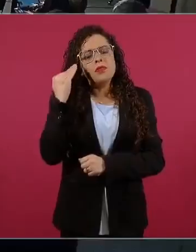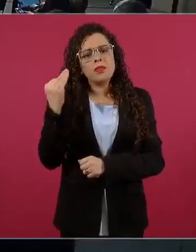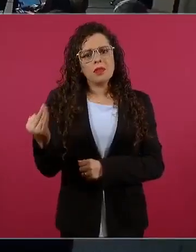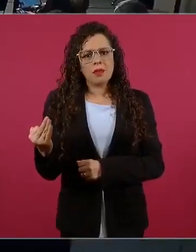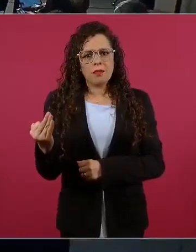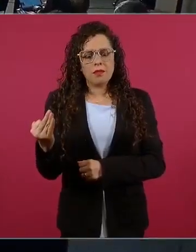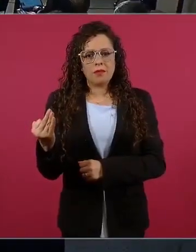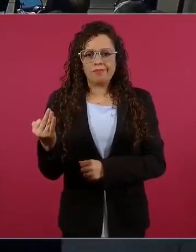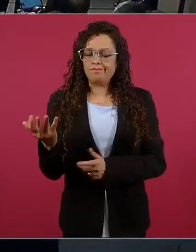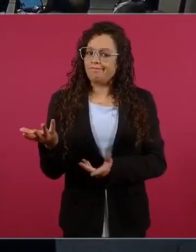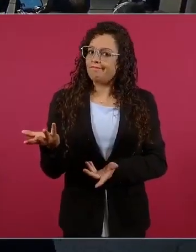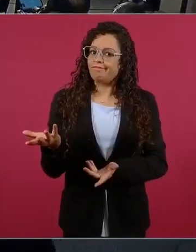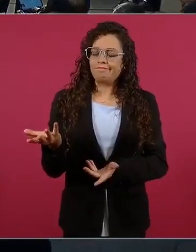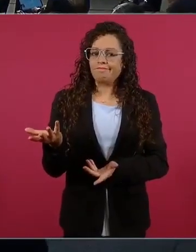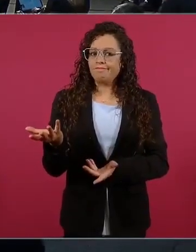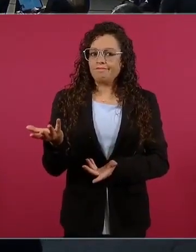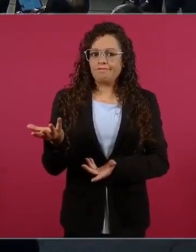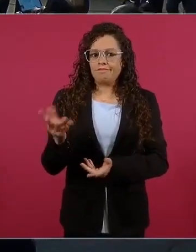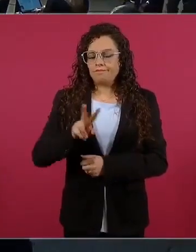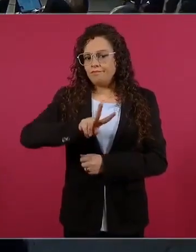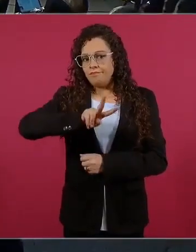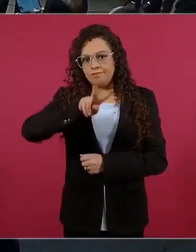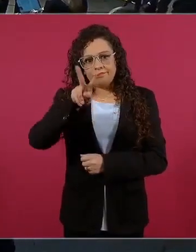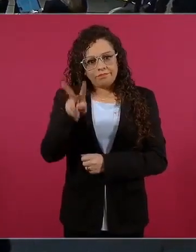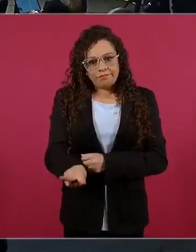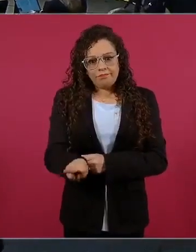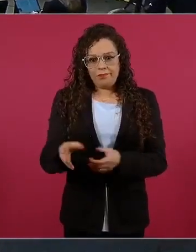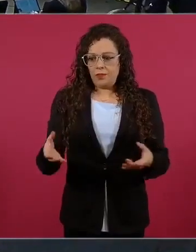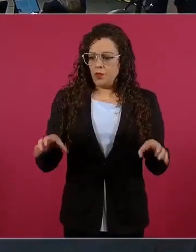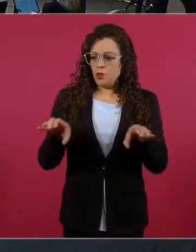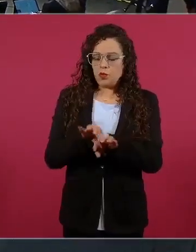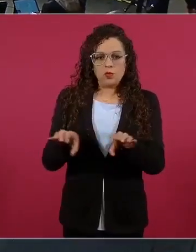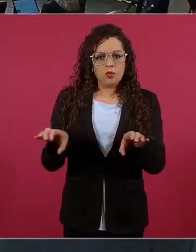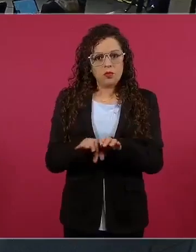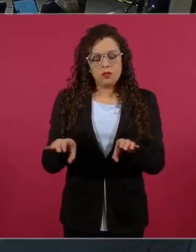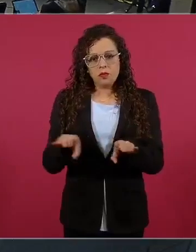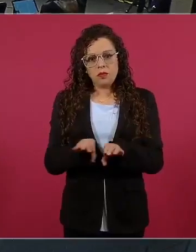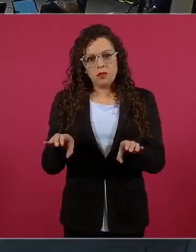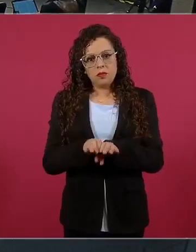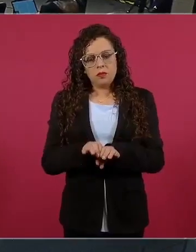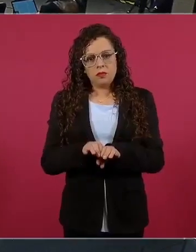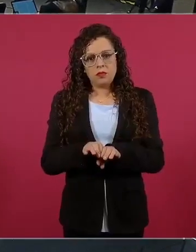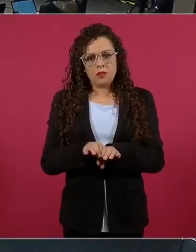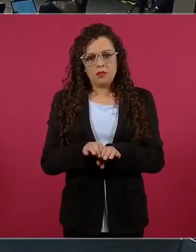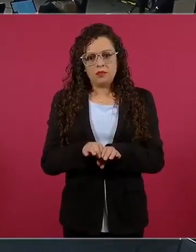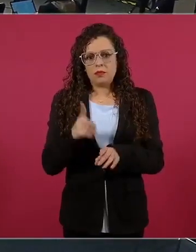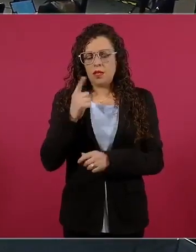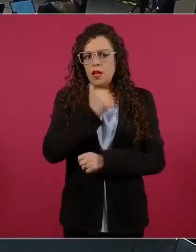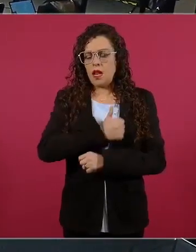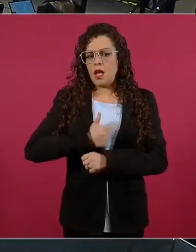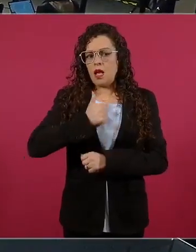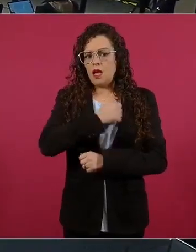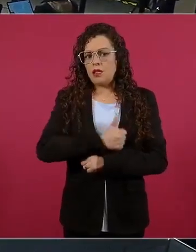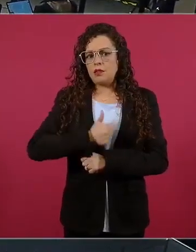desgraciadamente, hayan perdido la vida